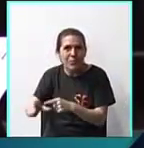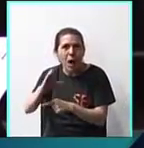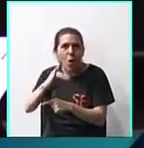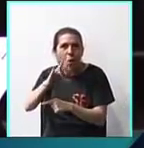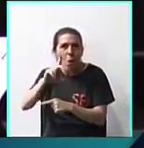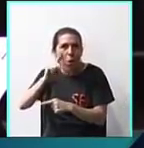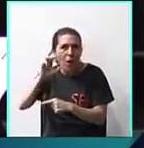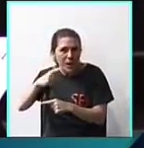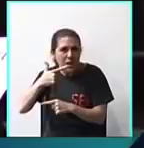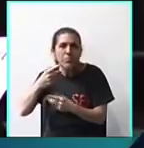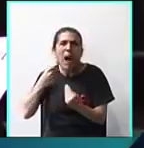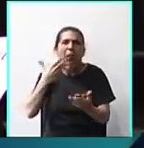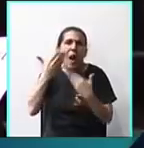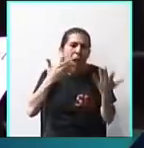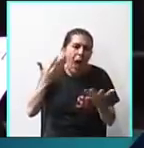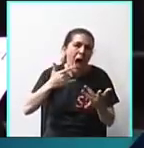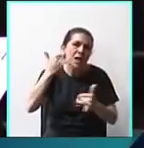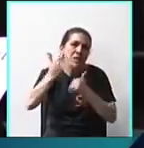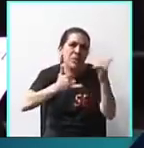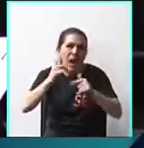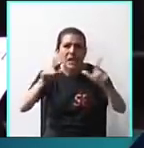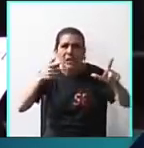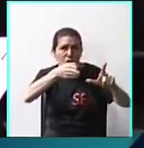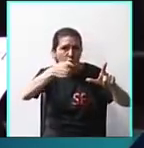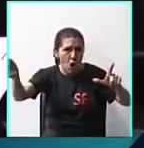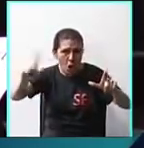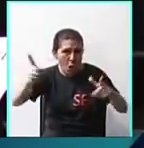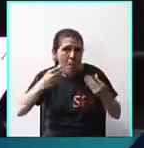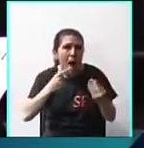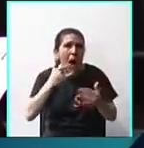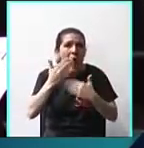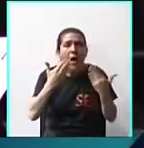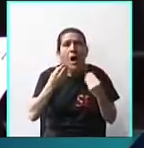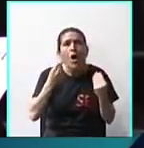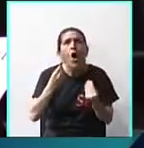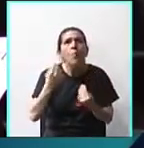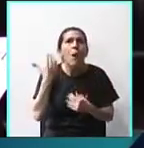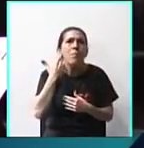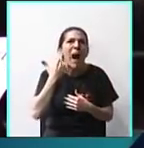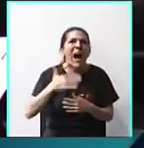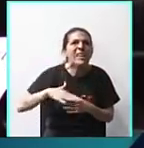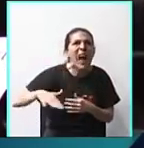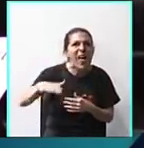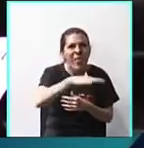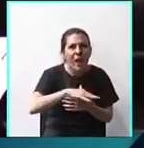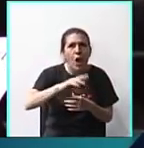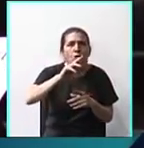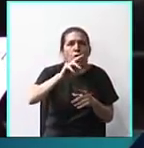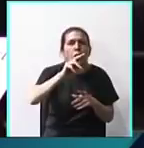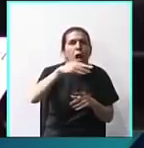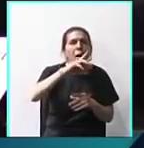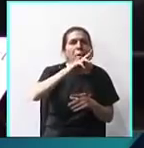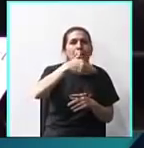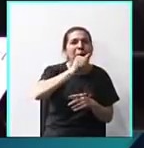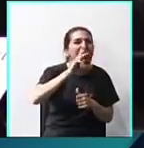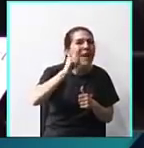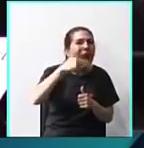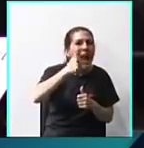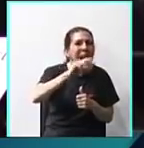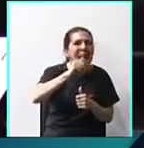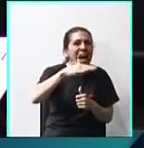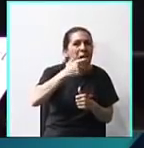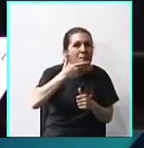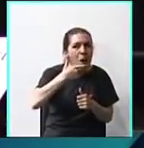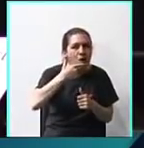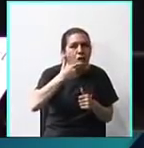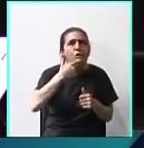para explicar cómo puede ser que en Mataderos haya muerto Mariana Ramos en el incendio de un